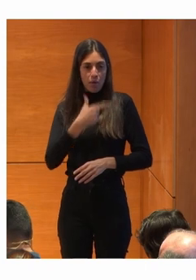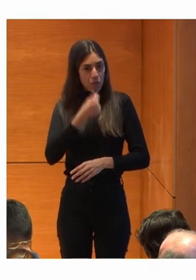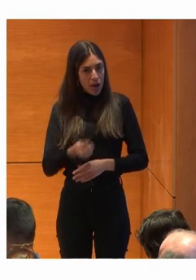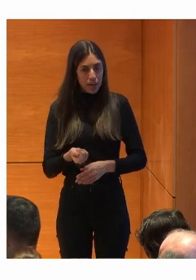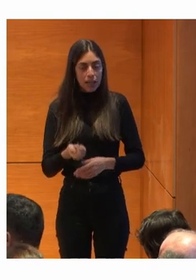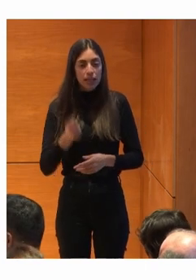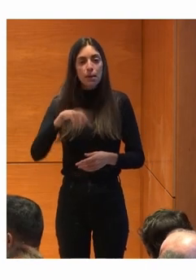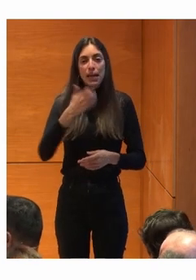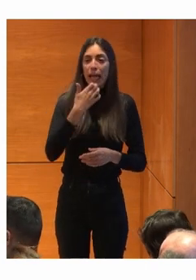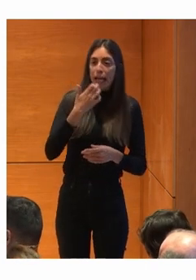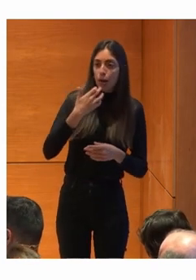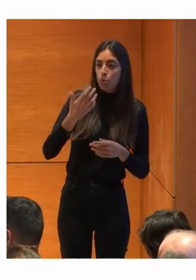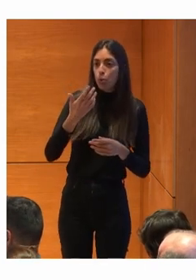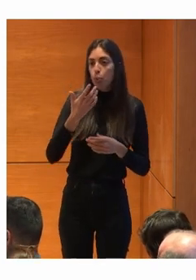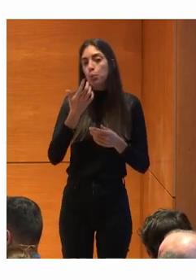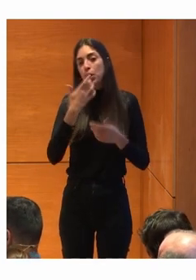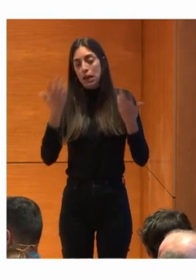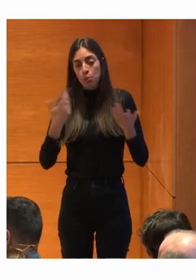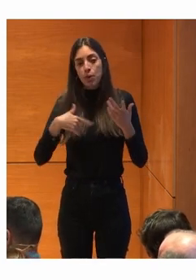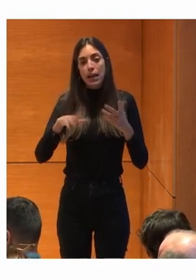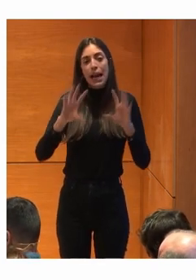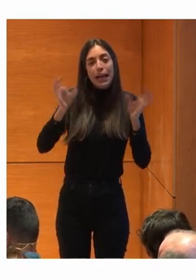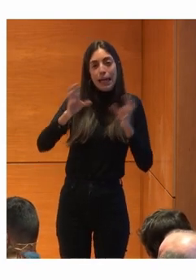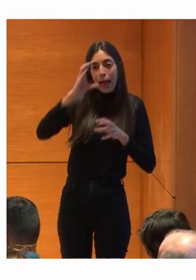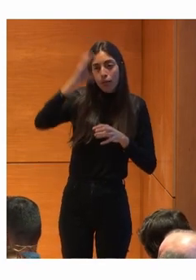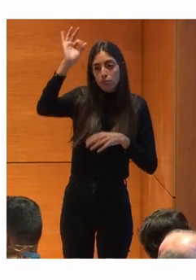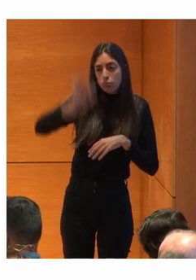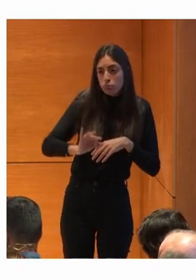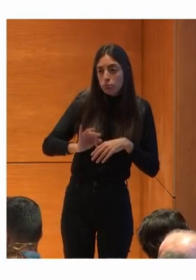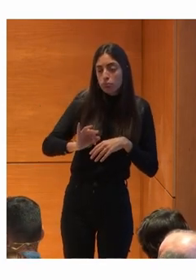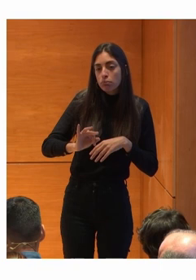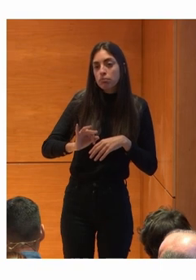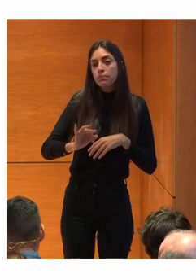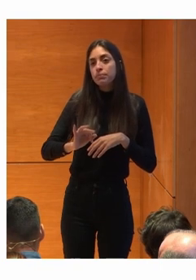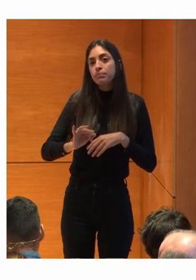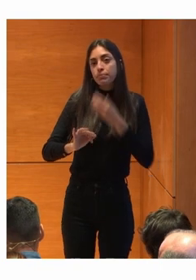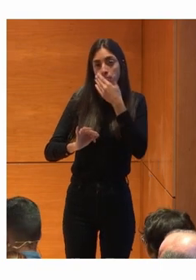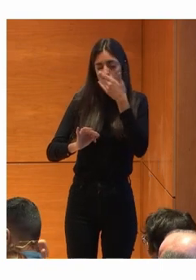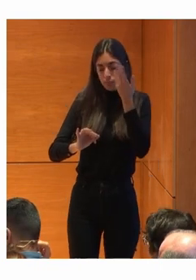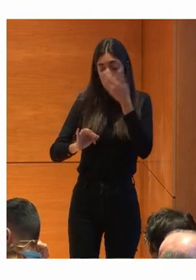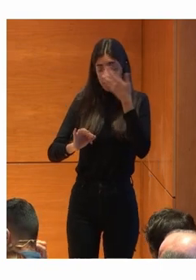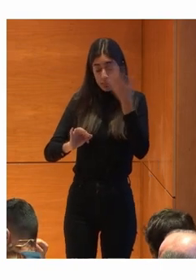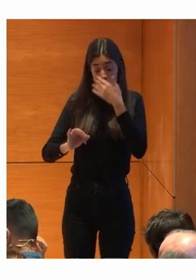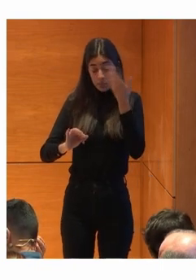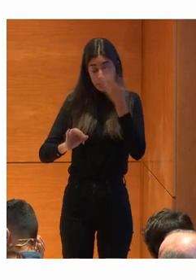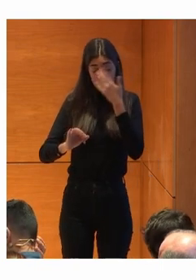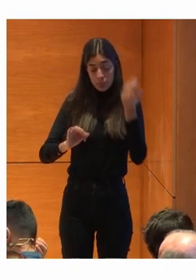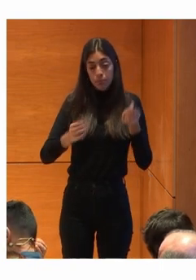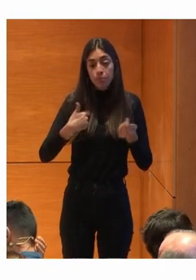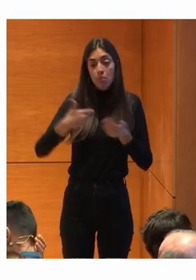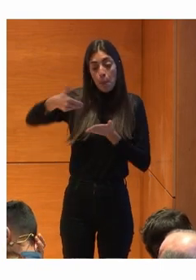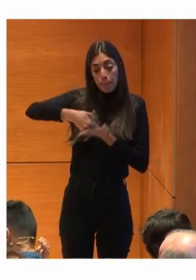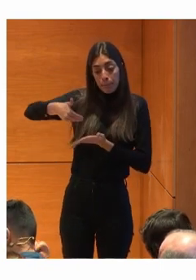Como por ejemplo Pues escuchar la radio Había cosas curiosas Nos demandaban O nos siguen demandando Poder